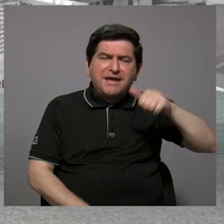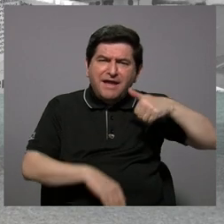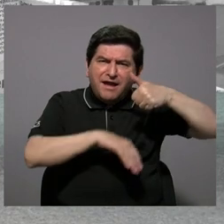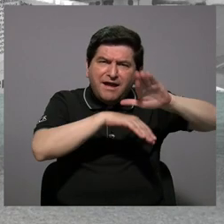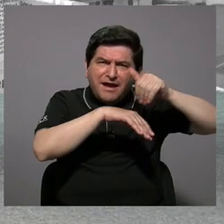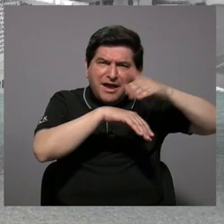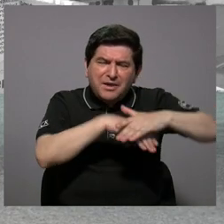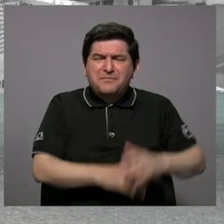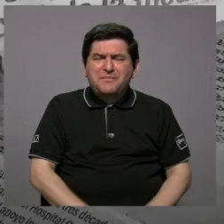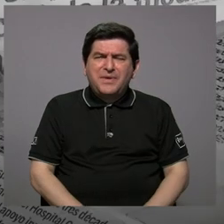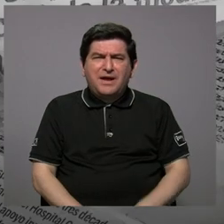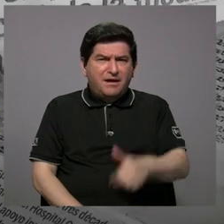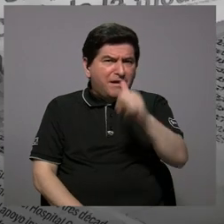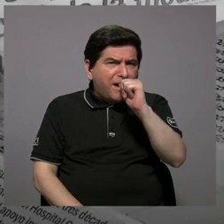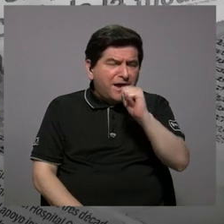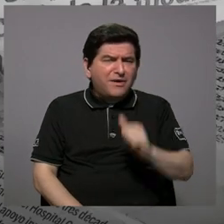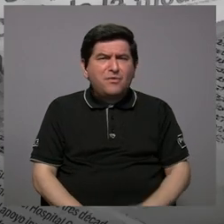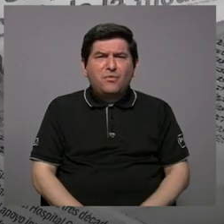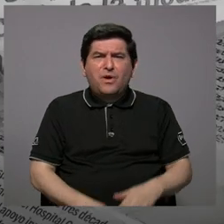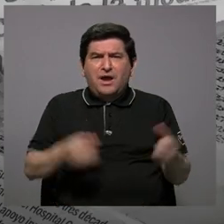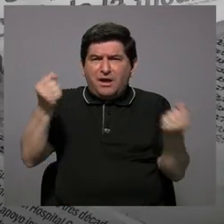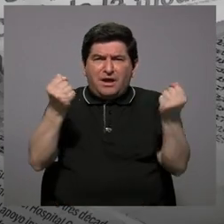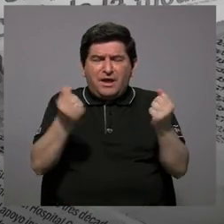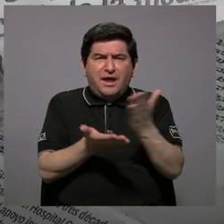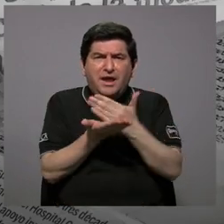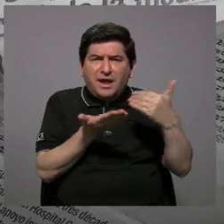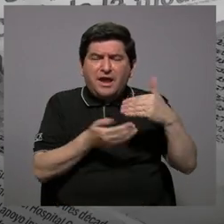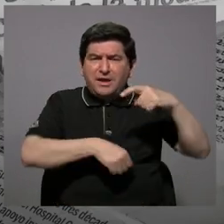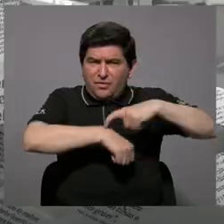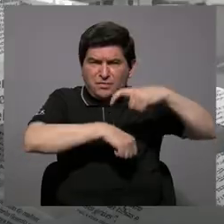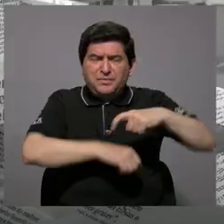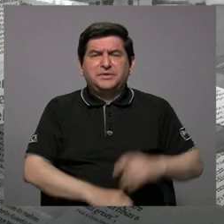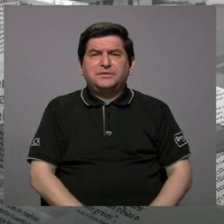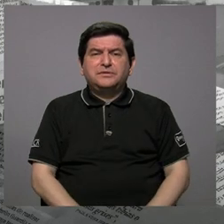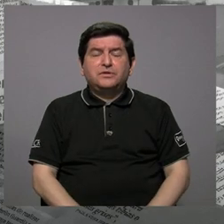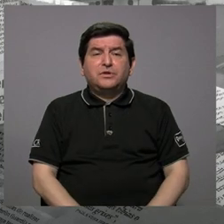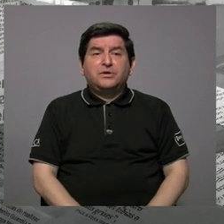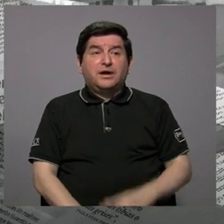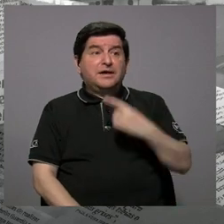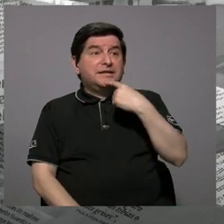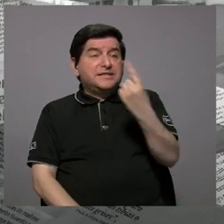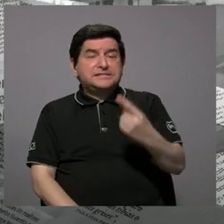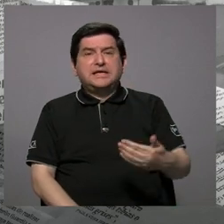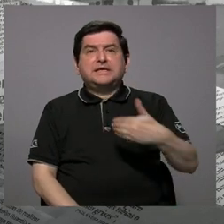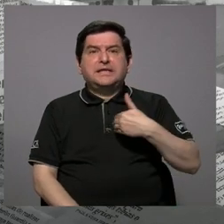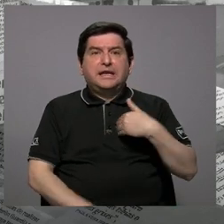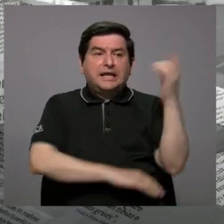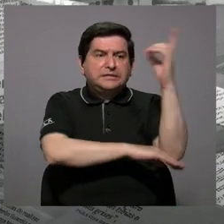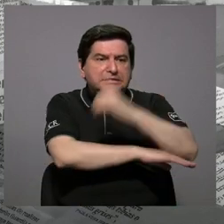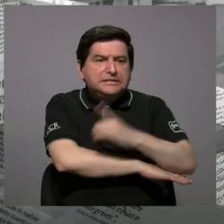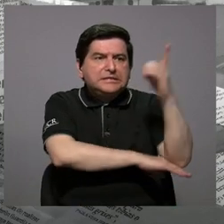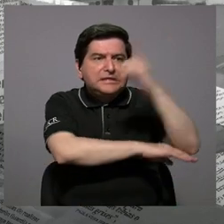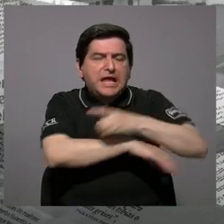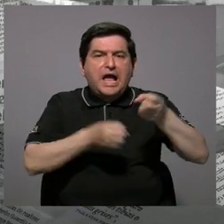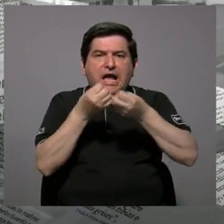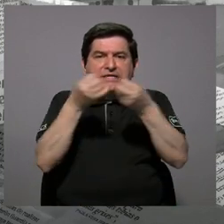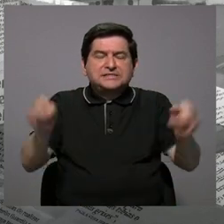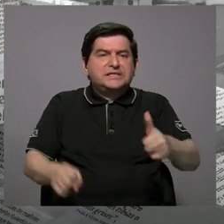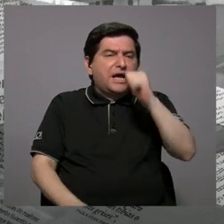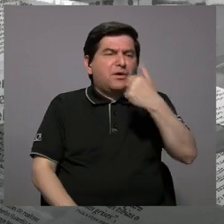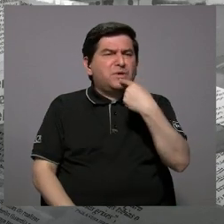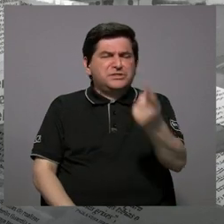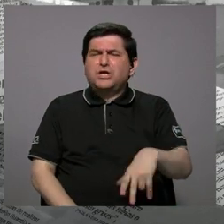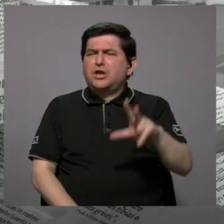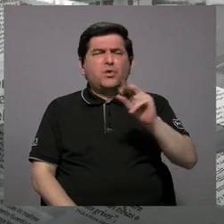abastecía o por lo menos en algún momento? Llegó el momento de comenzar a decirle, mire, tenemos tantos días de que no tenemos agua, y comenzaban a